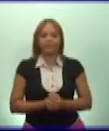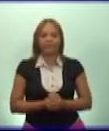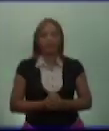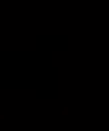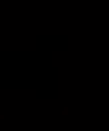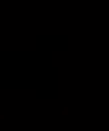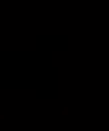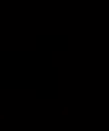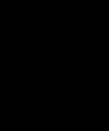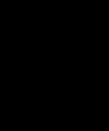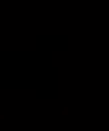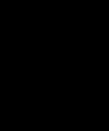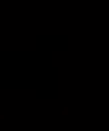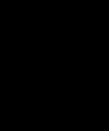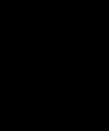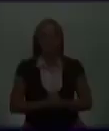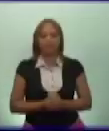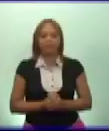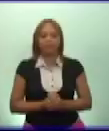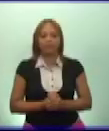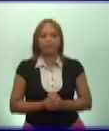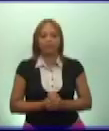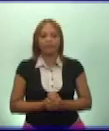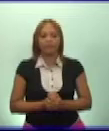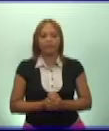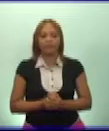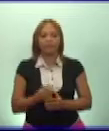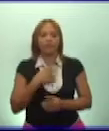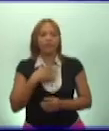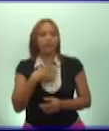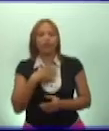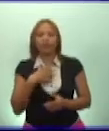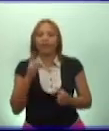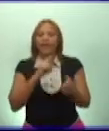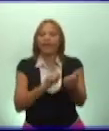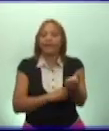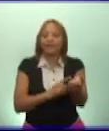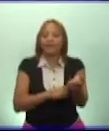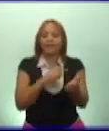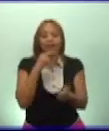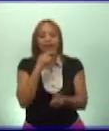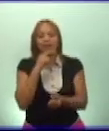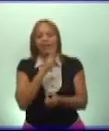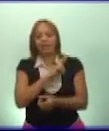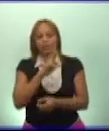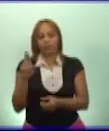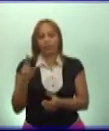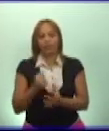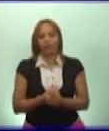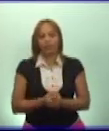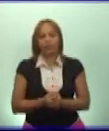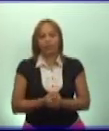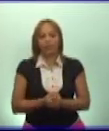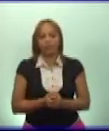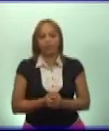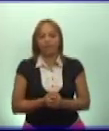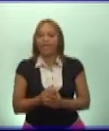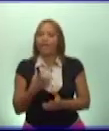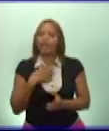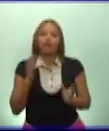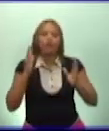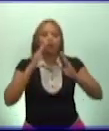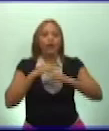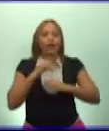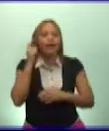Quien no tenga genes revolucionarios, quien no tenga sangre revolucionaria, quien no tenga una